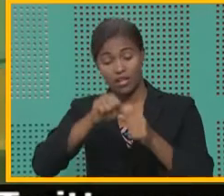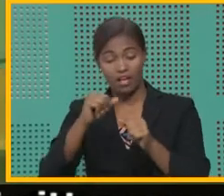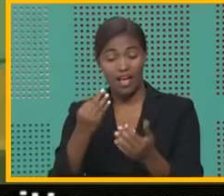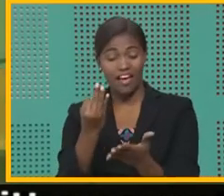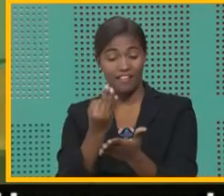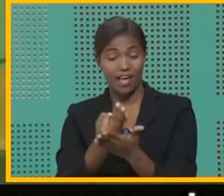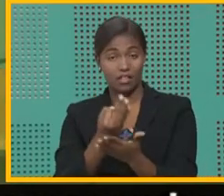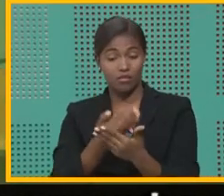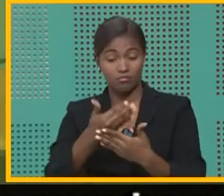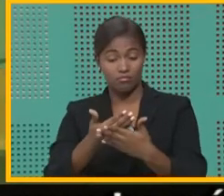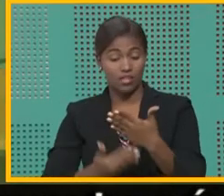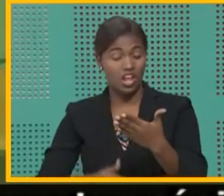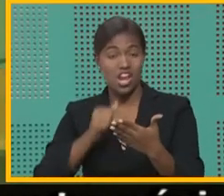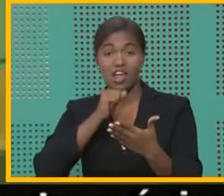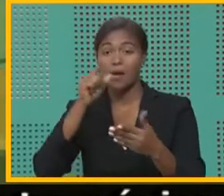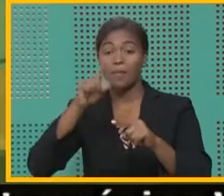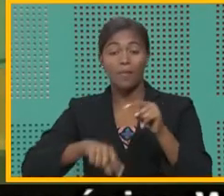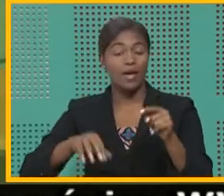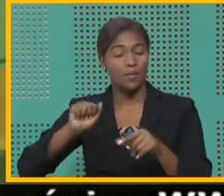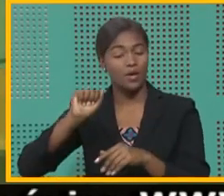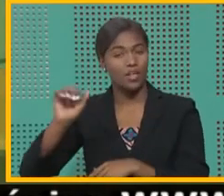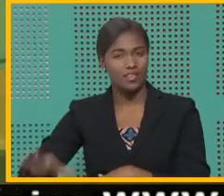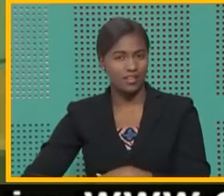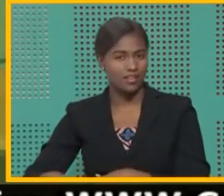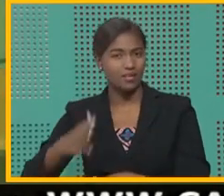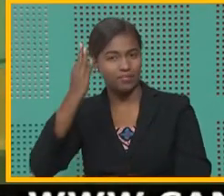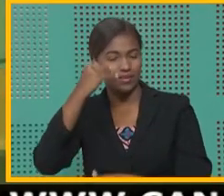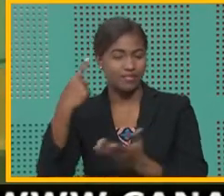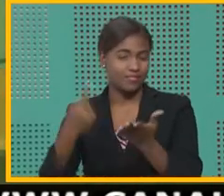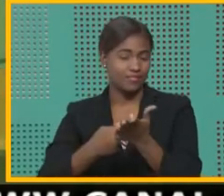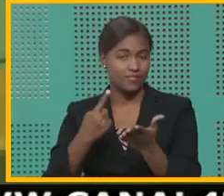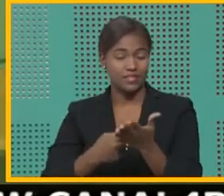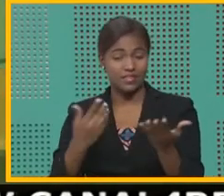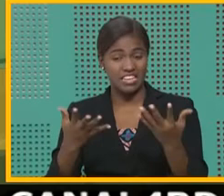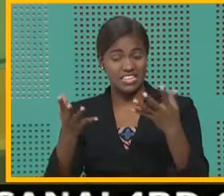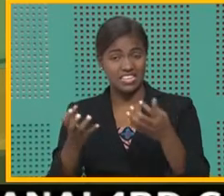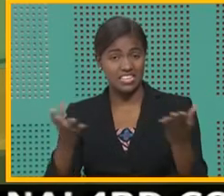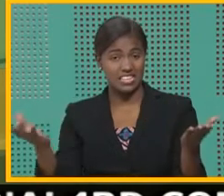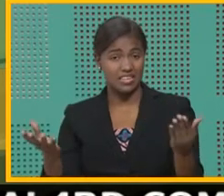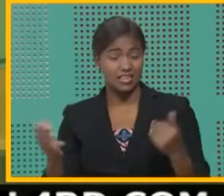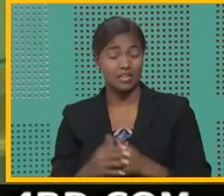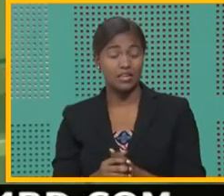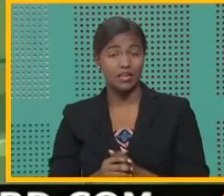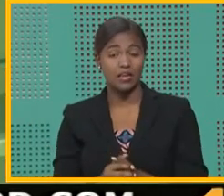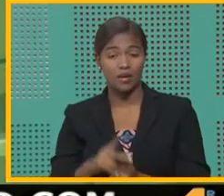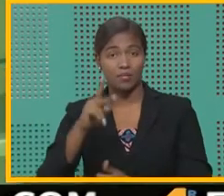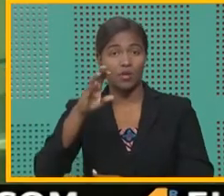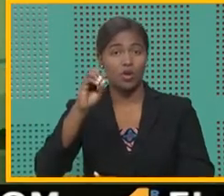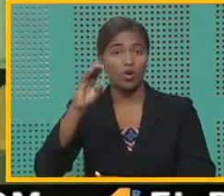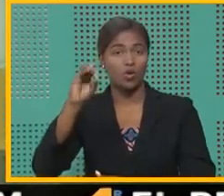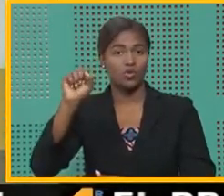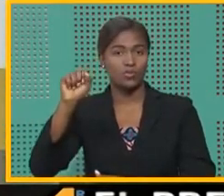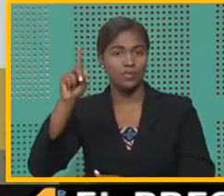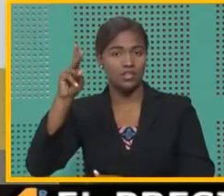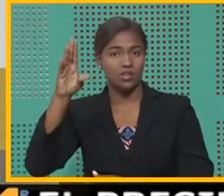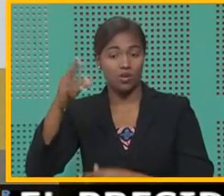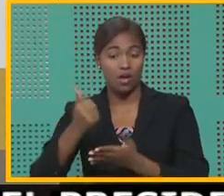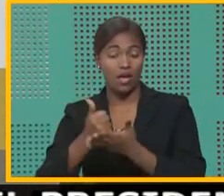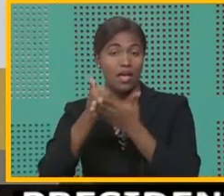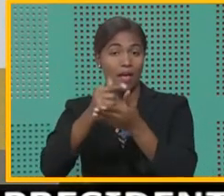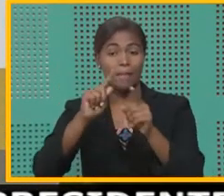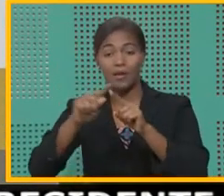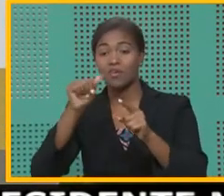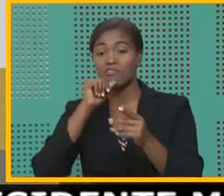pueden botar. Por favor. Porque a veces quieren que ProConsumidor les ayude, pero no tienen la